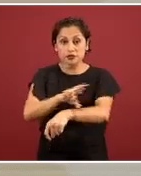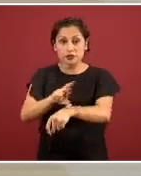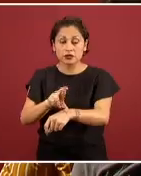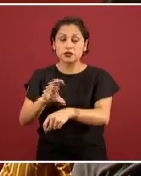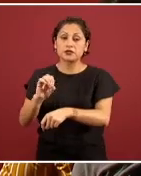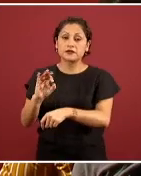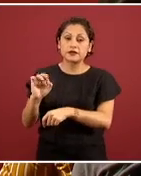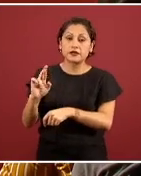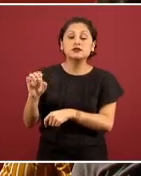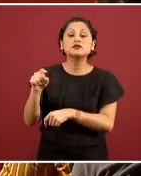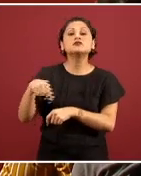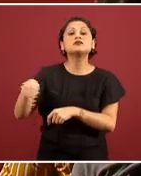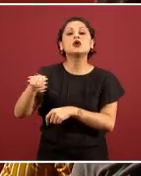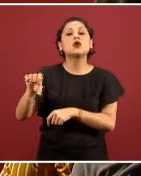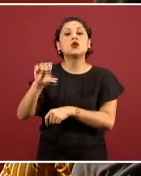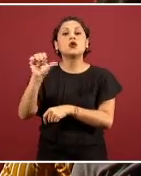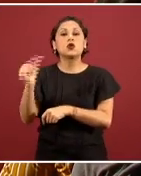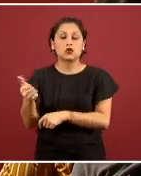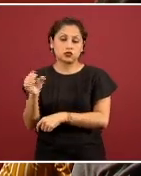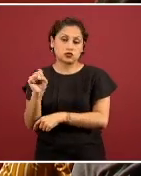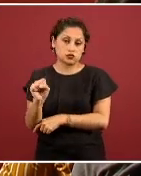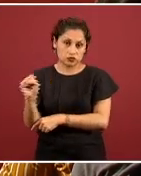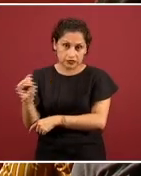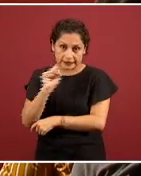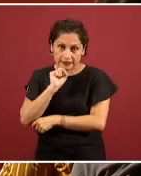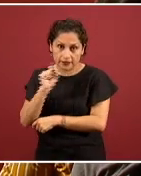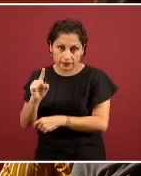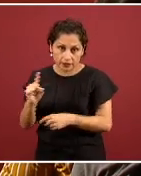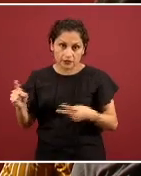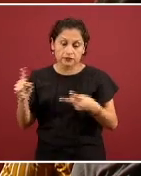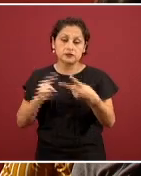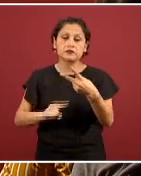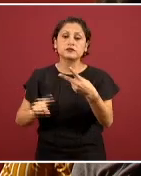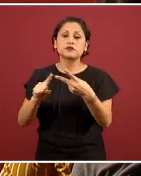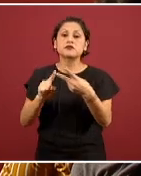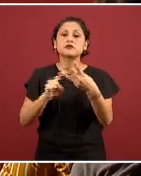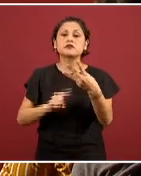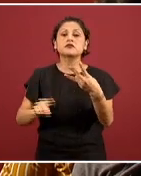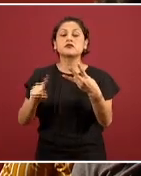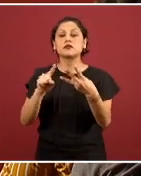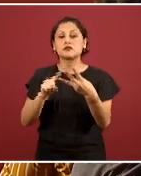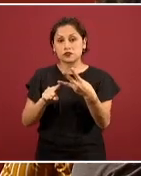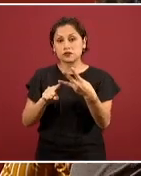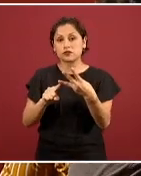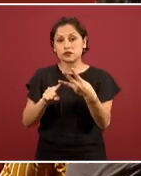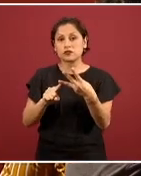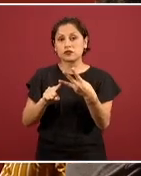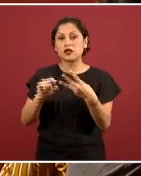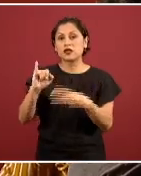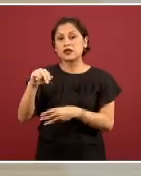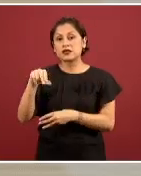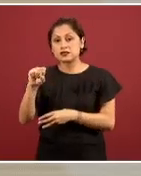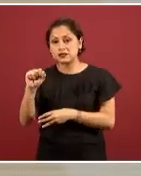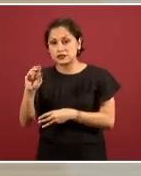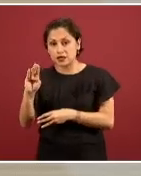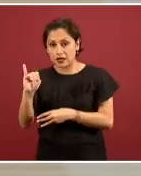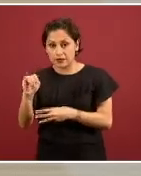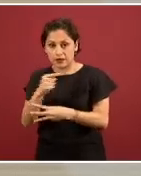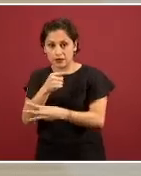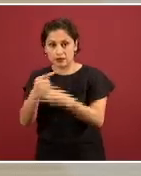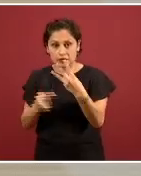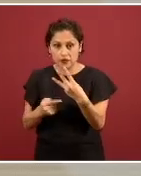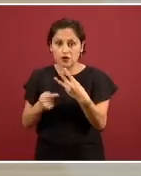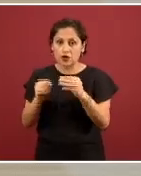de la mano con la Secretaría de Salud, el Instituto de Salud para el Bienestar, sobre cómo